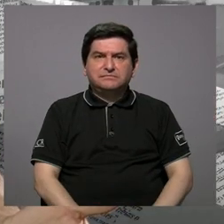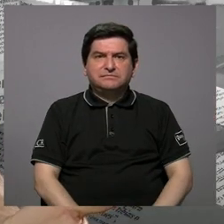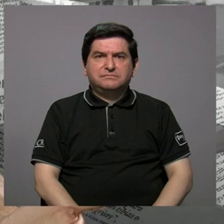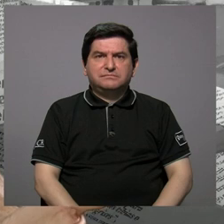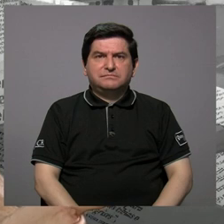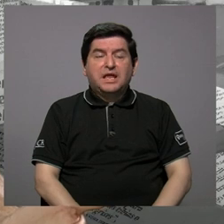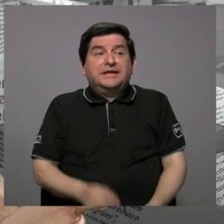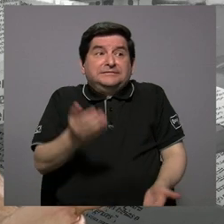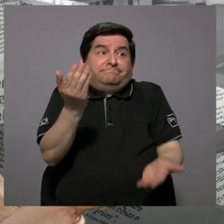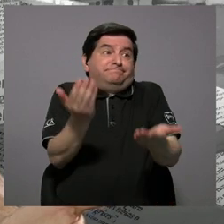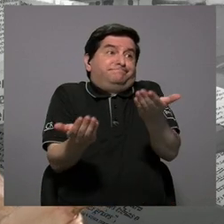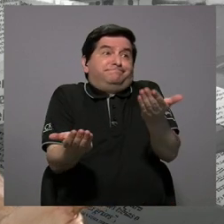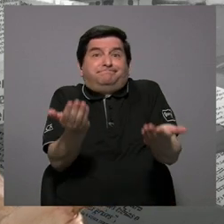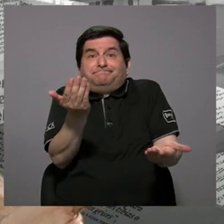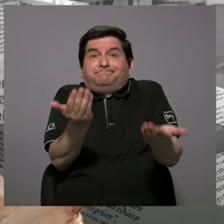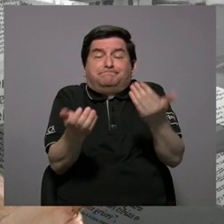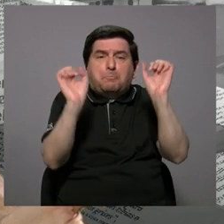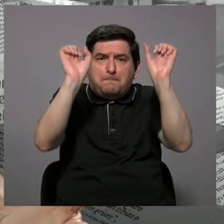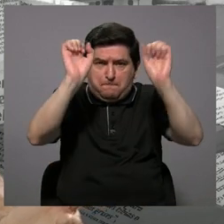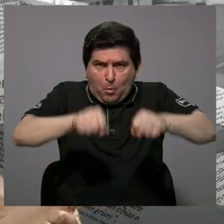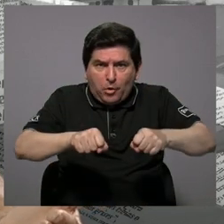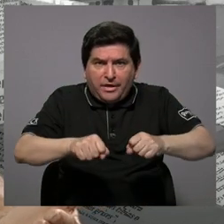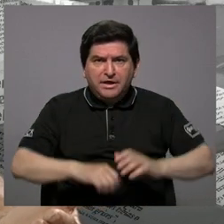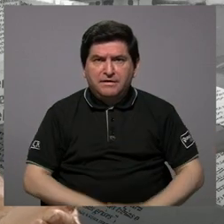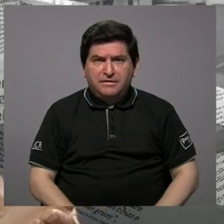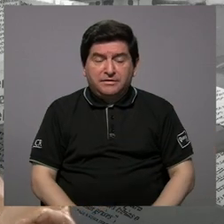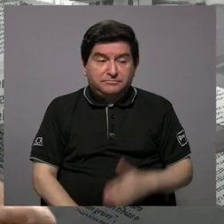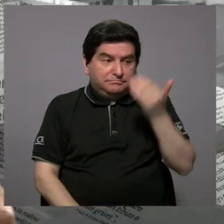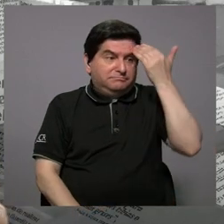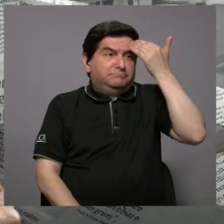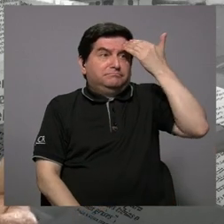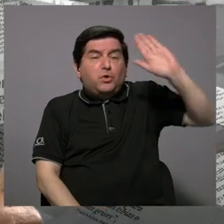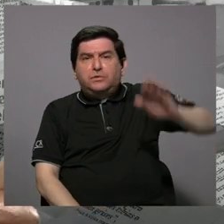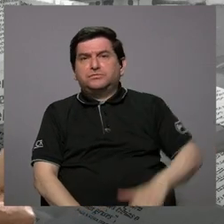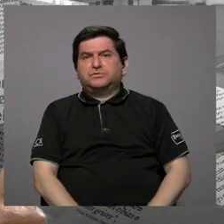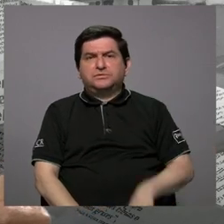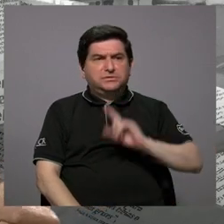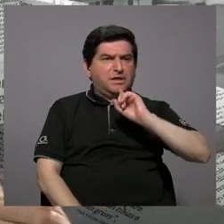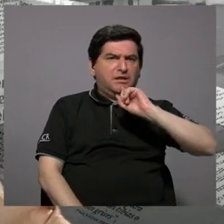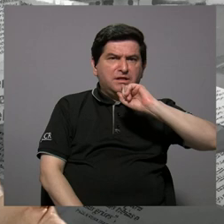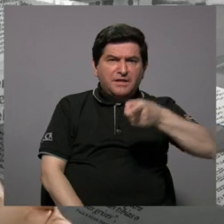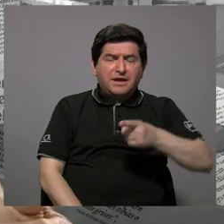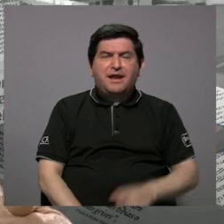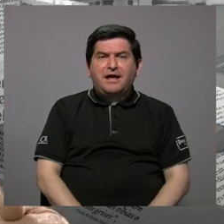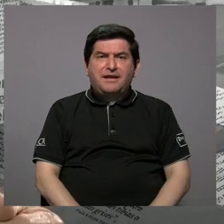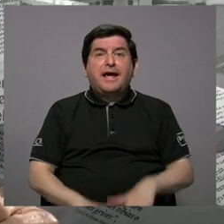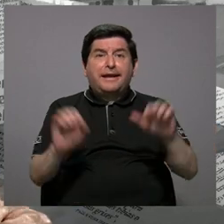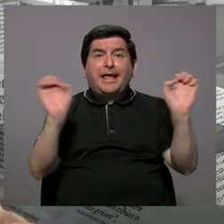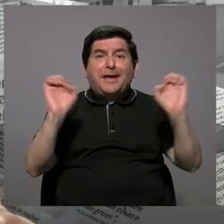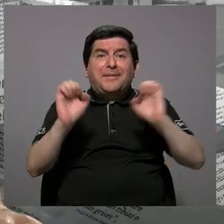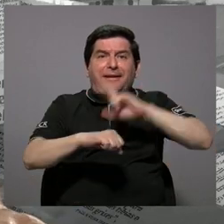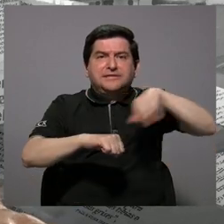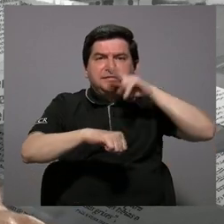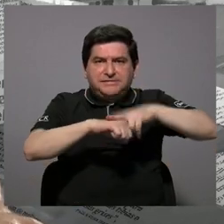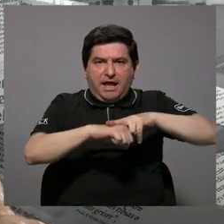que tal vez pudiera, no sé, declarar esto como una emergencia nacional.